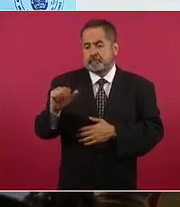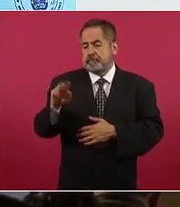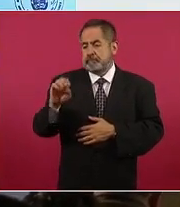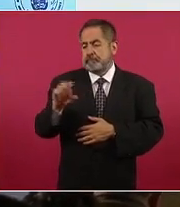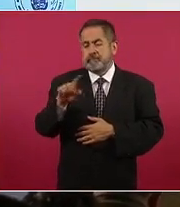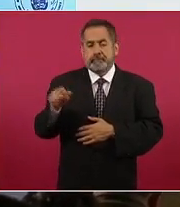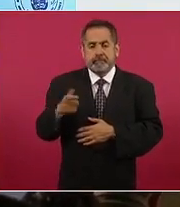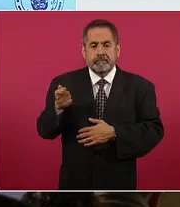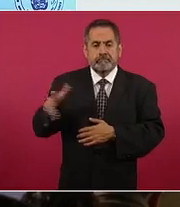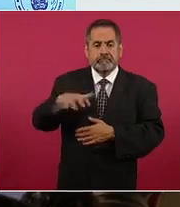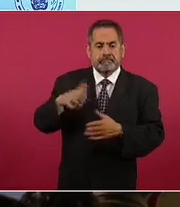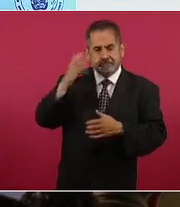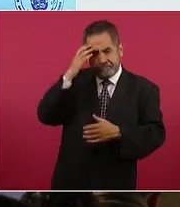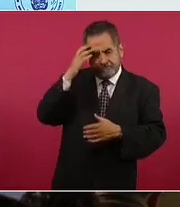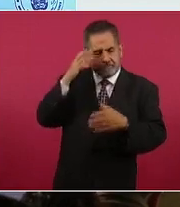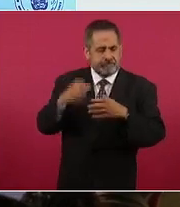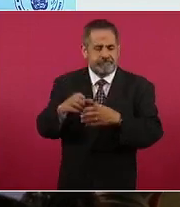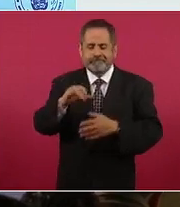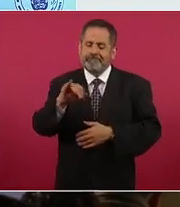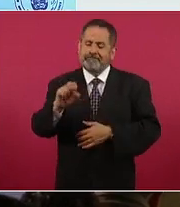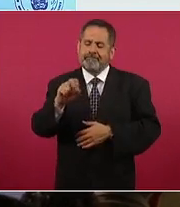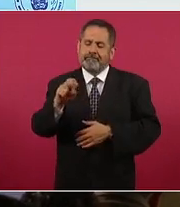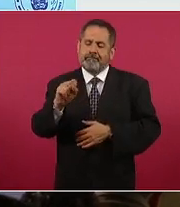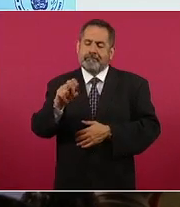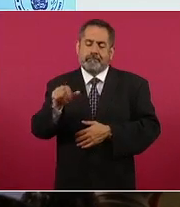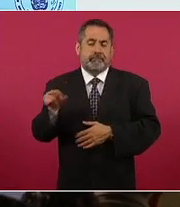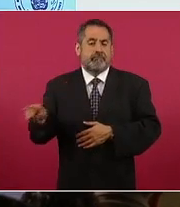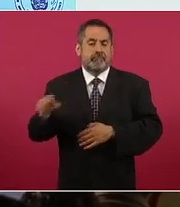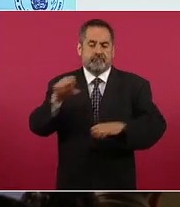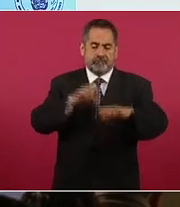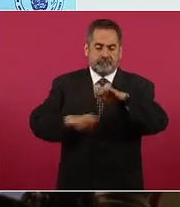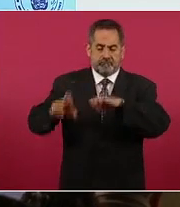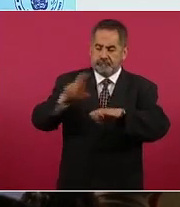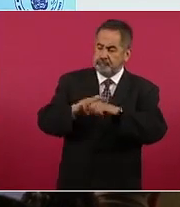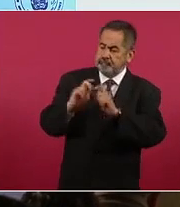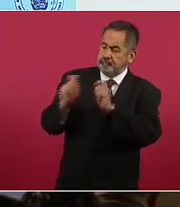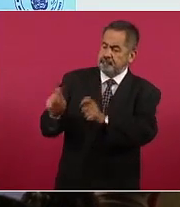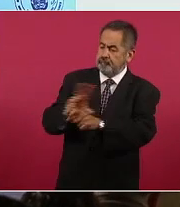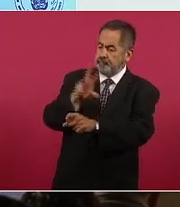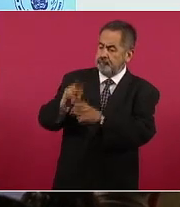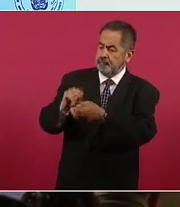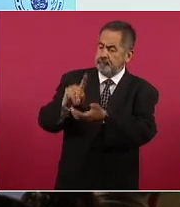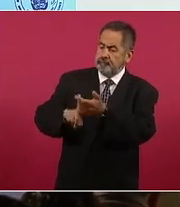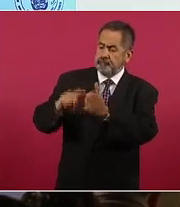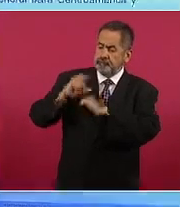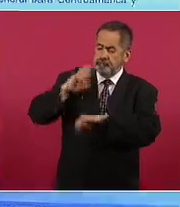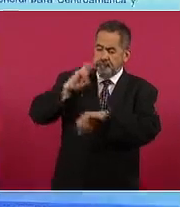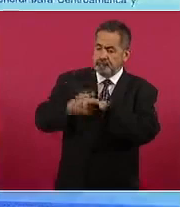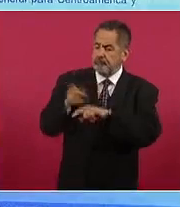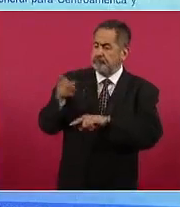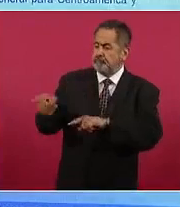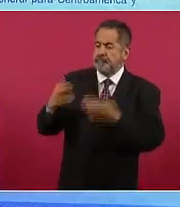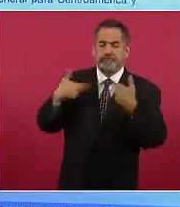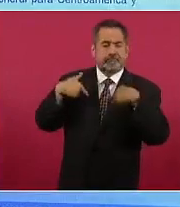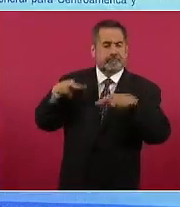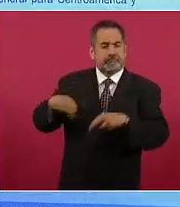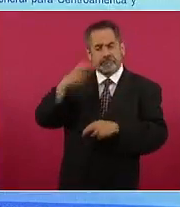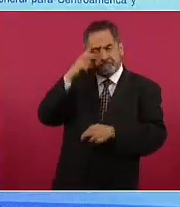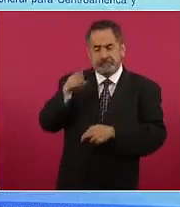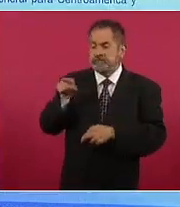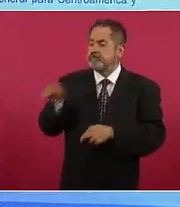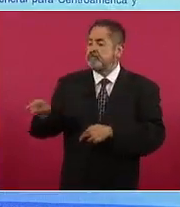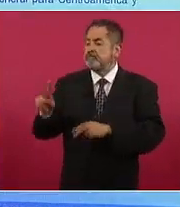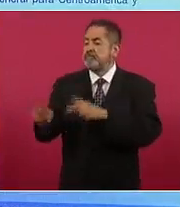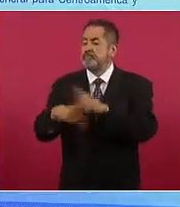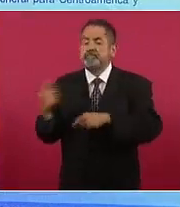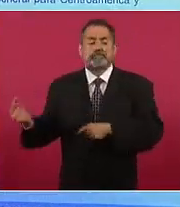mejor conocida como Jesús entre nosotros, como embajadora extraordinaria y plenipotenciaria de los Estados Unidos Mexicanos en la República de Panamá.